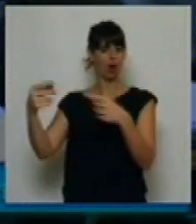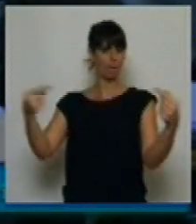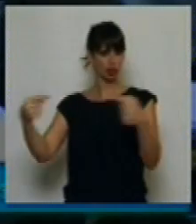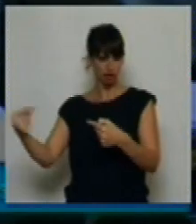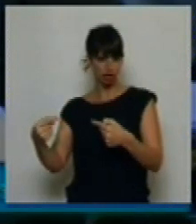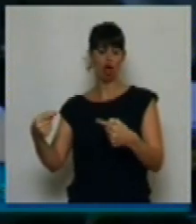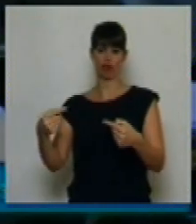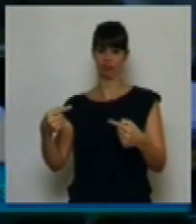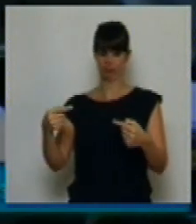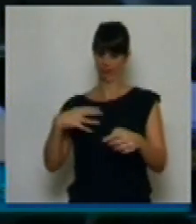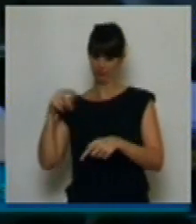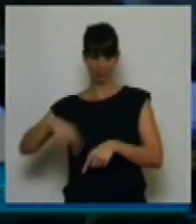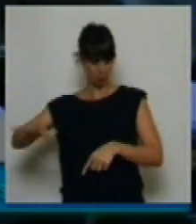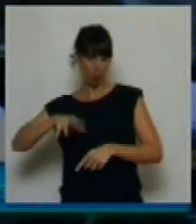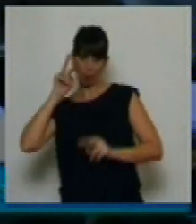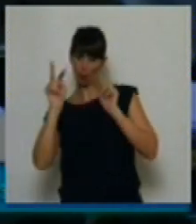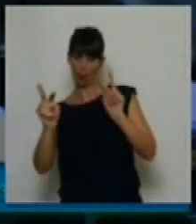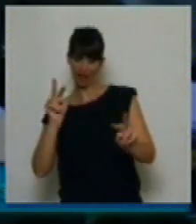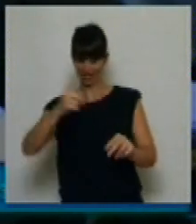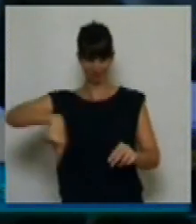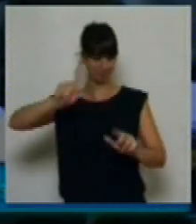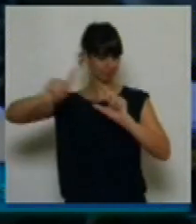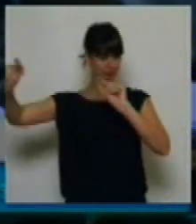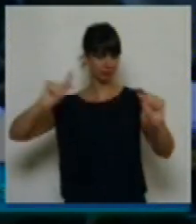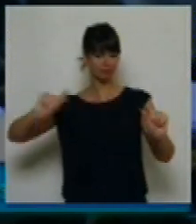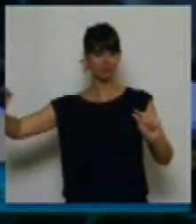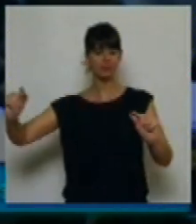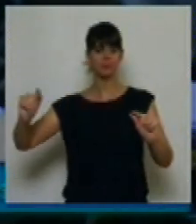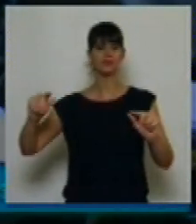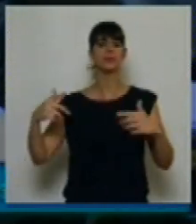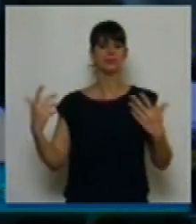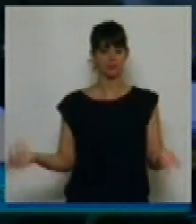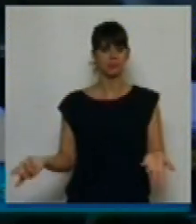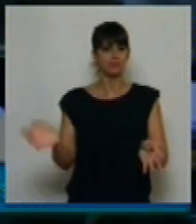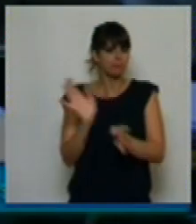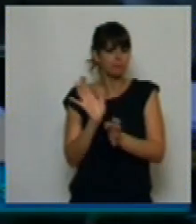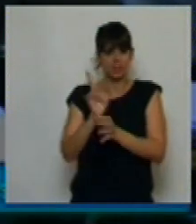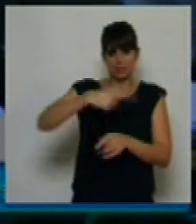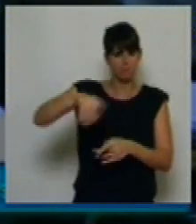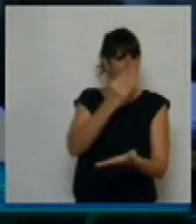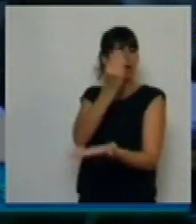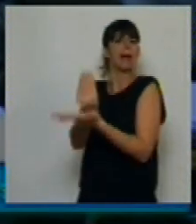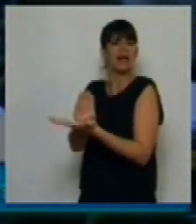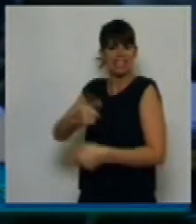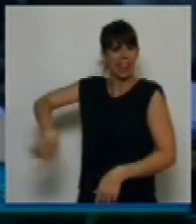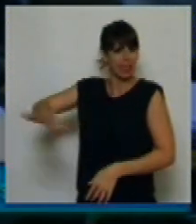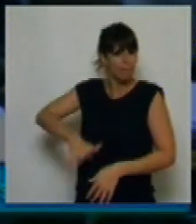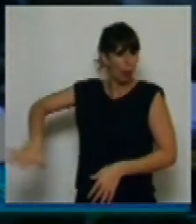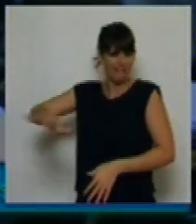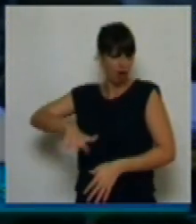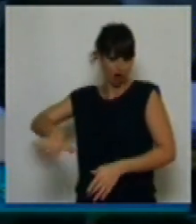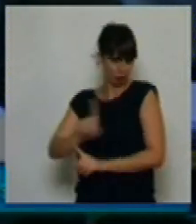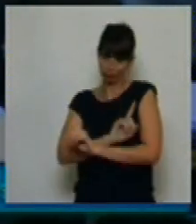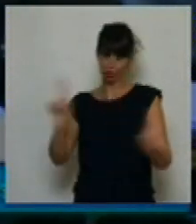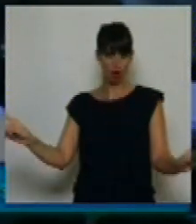están presentes en el informe del Jefe de Gabinete, no están siendo representados en este momento en este